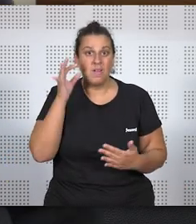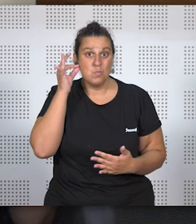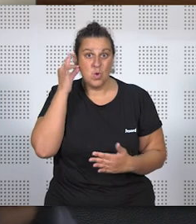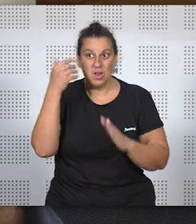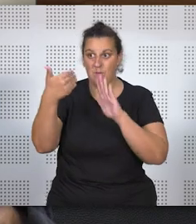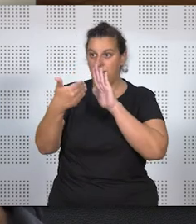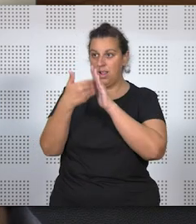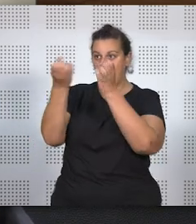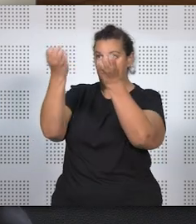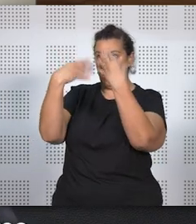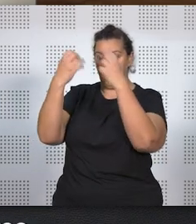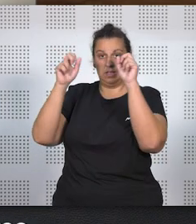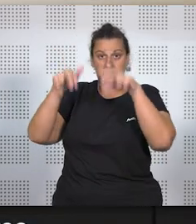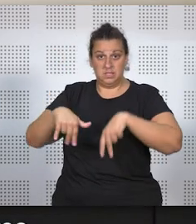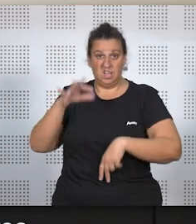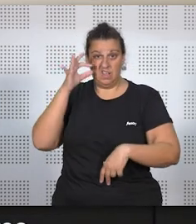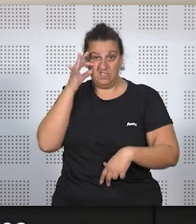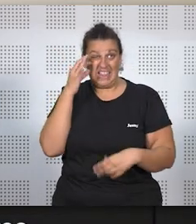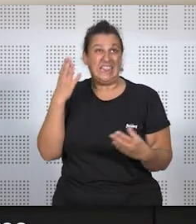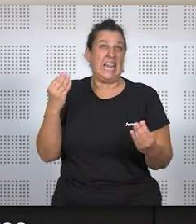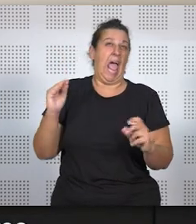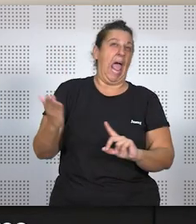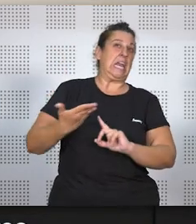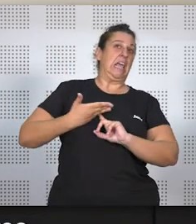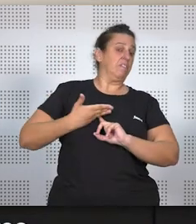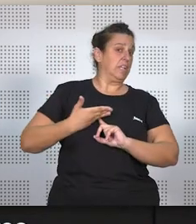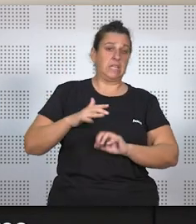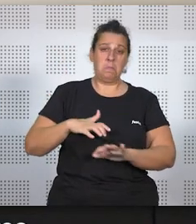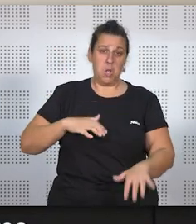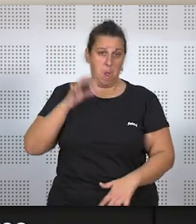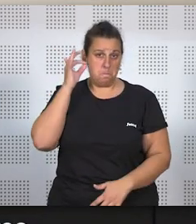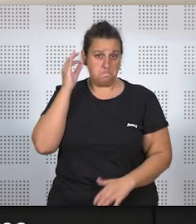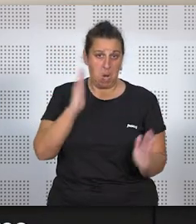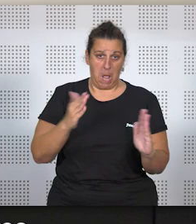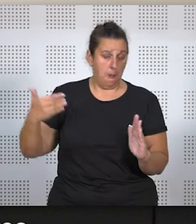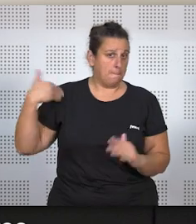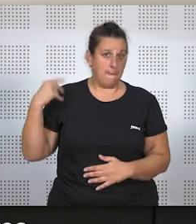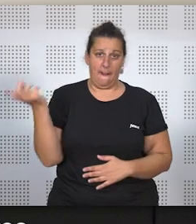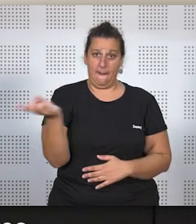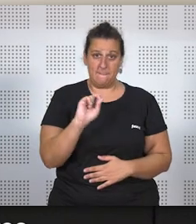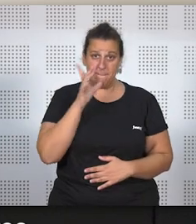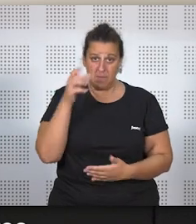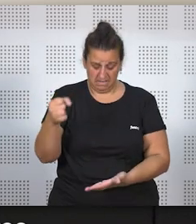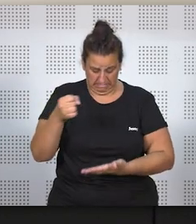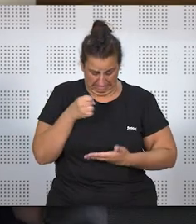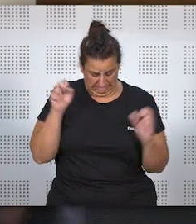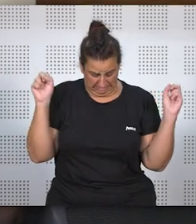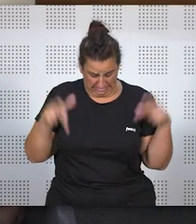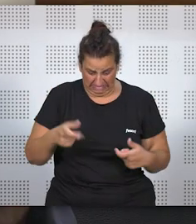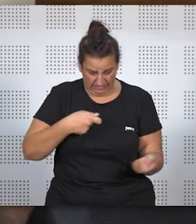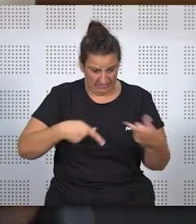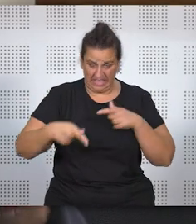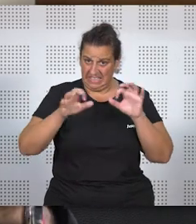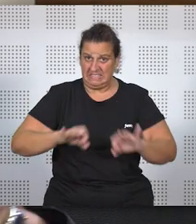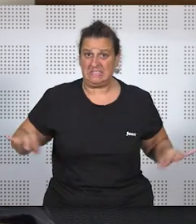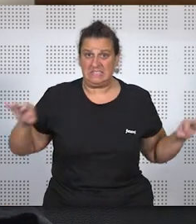a la mujer no le llega, tampoco le afecta en exceso a la mayoría de las mujeres, que no tienen nada que heredar, ni tienen